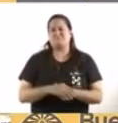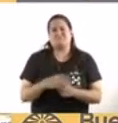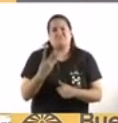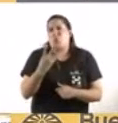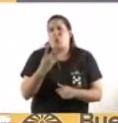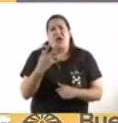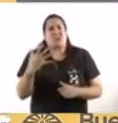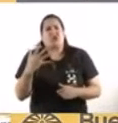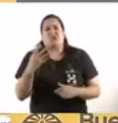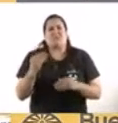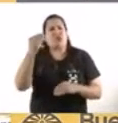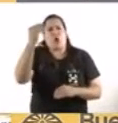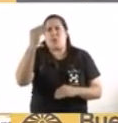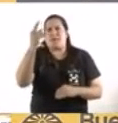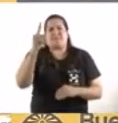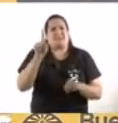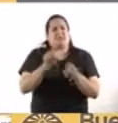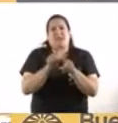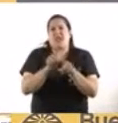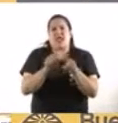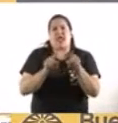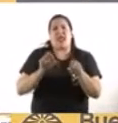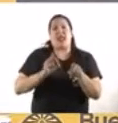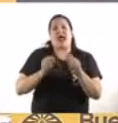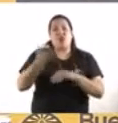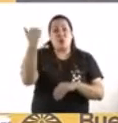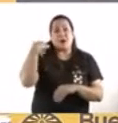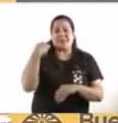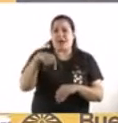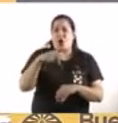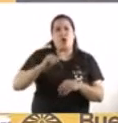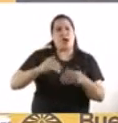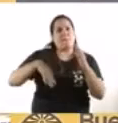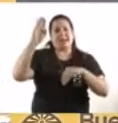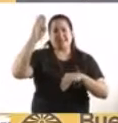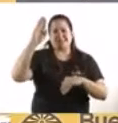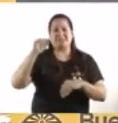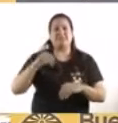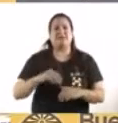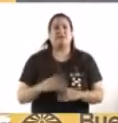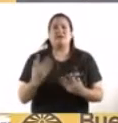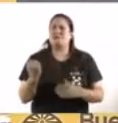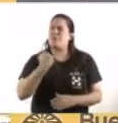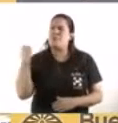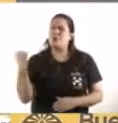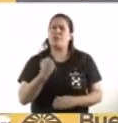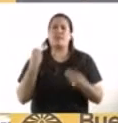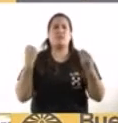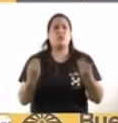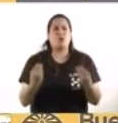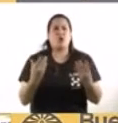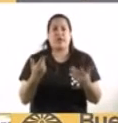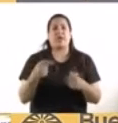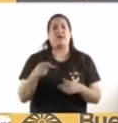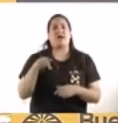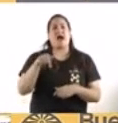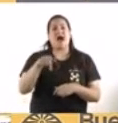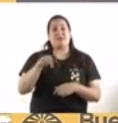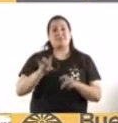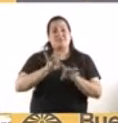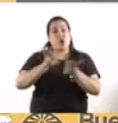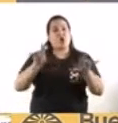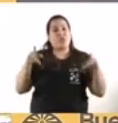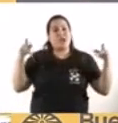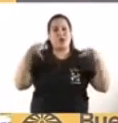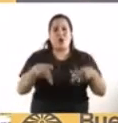o 5 veces lo que se testeaba a mitad del año pasado y esto es importantísimo porque es la manera de cortar la cadena de contagios